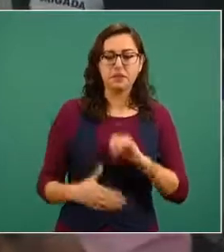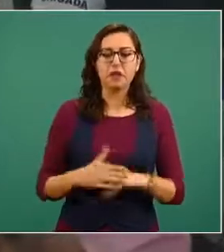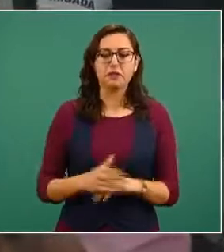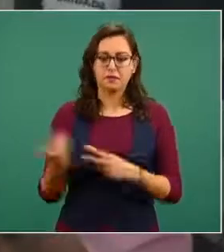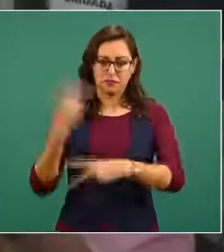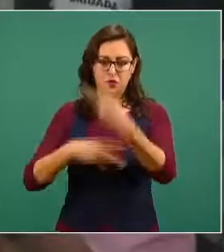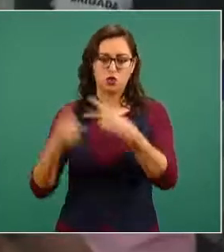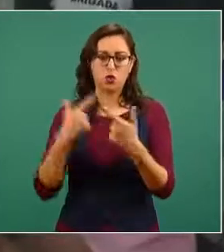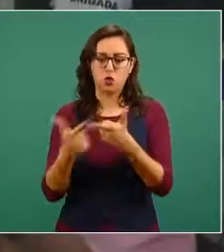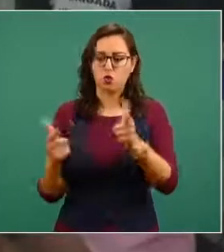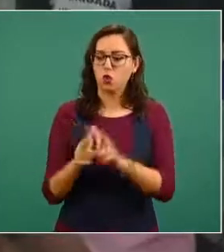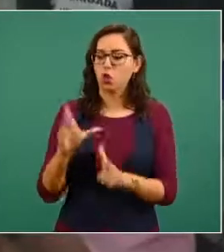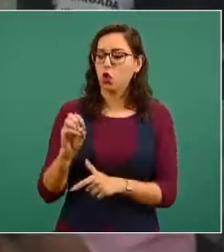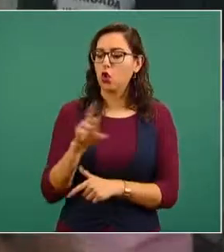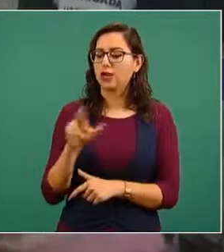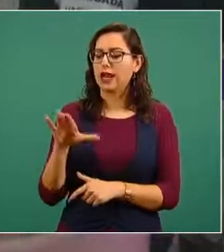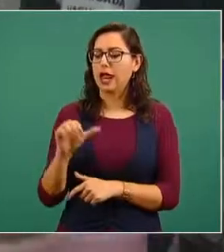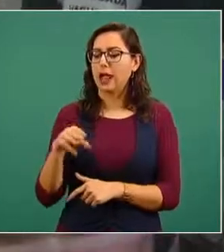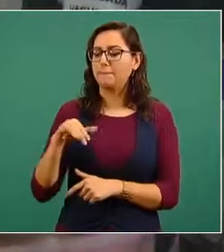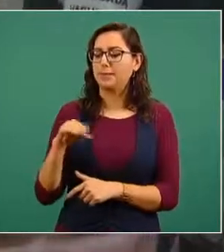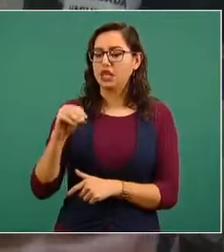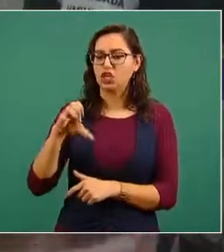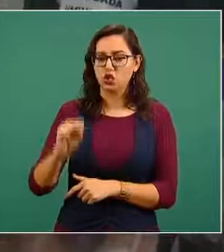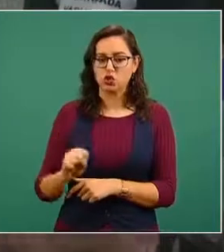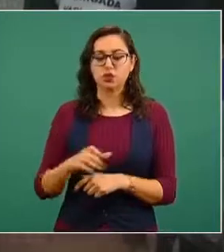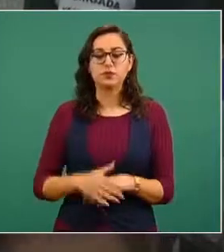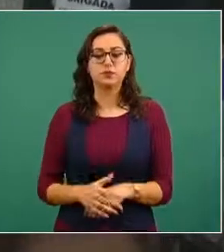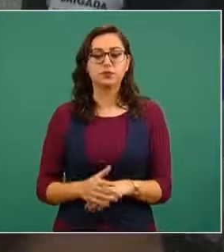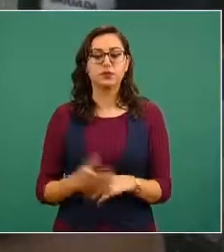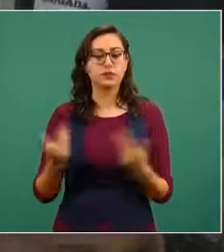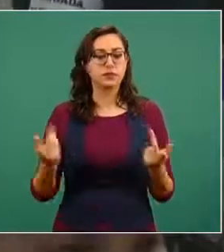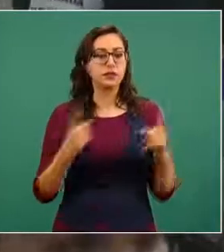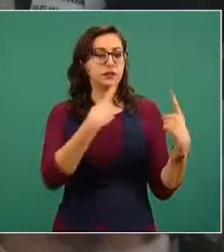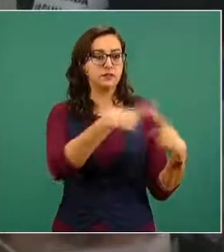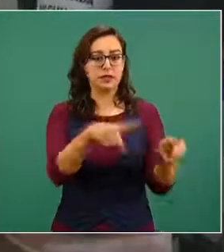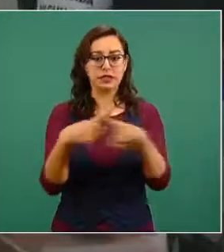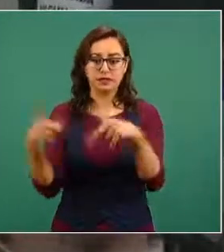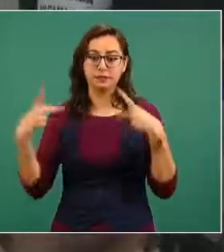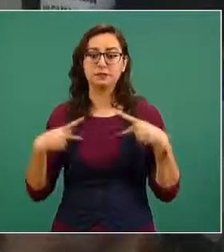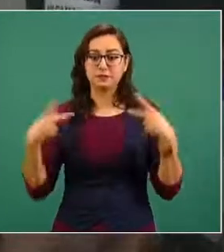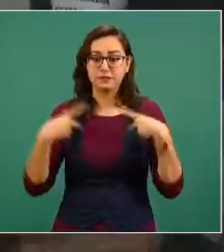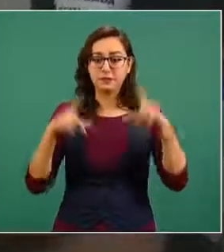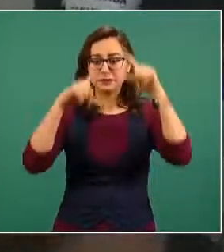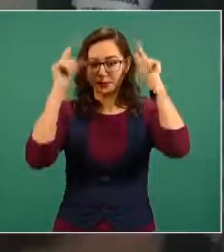que estamos vacunando a personal de salud y de salud a esta enfermedad.